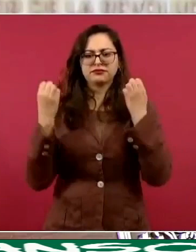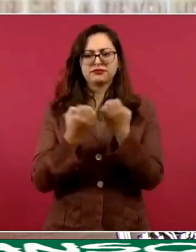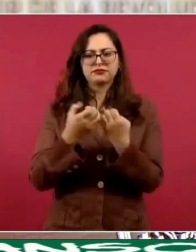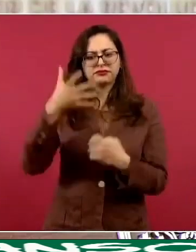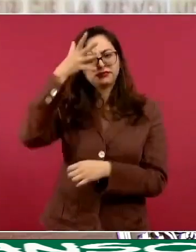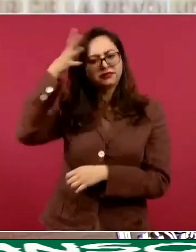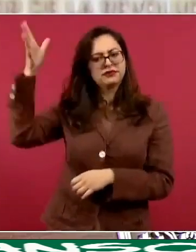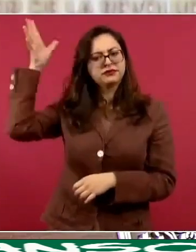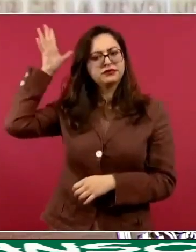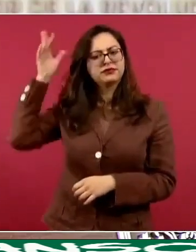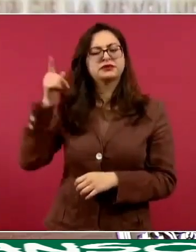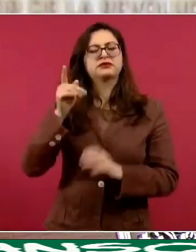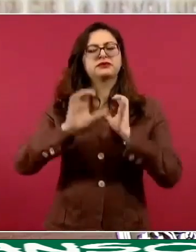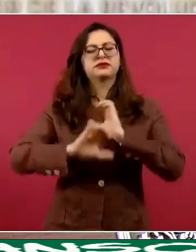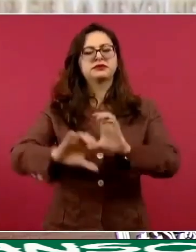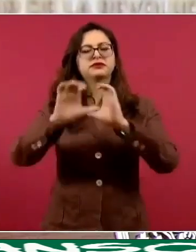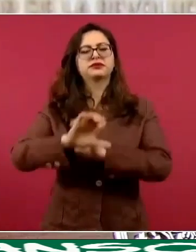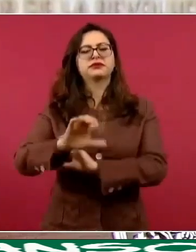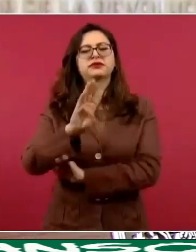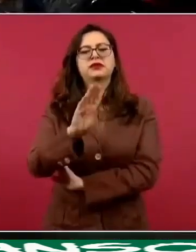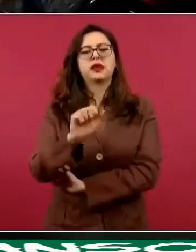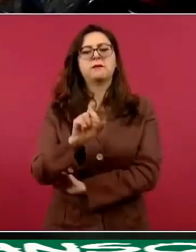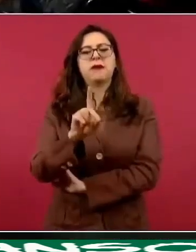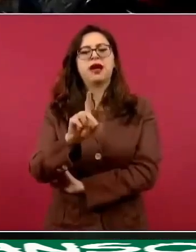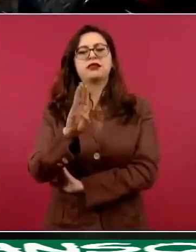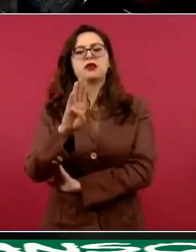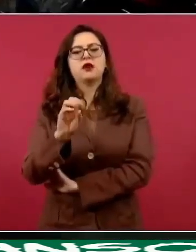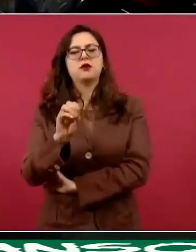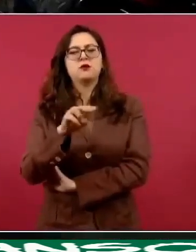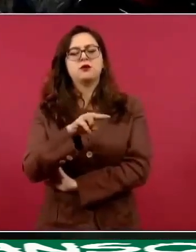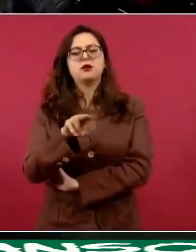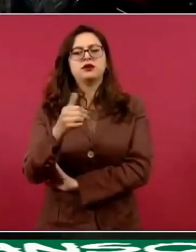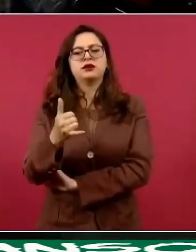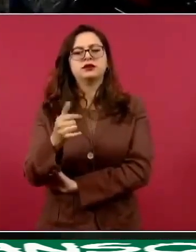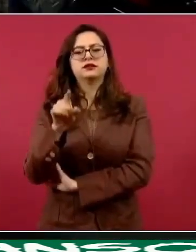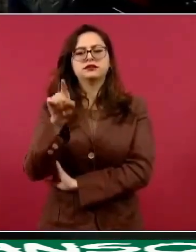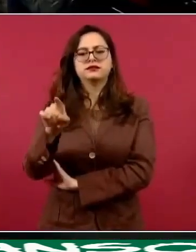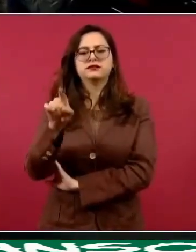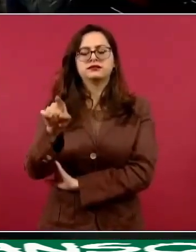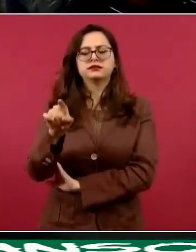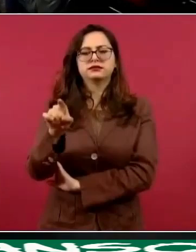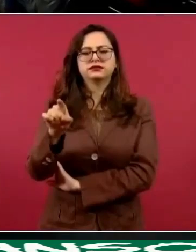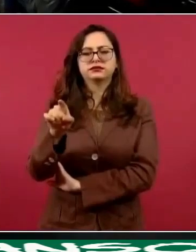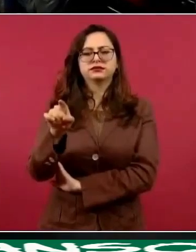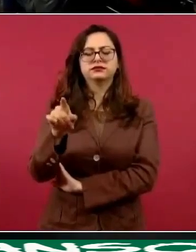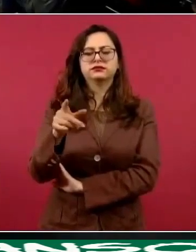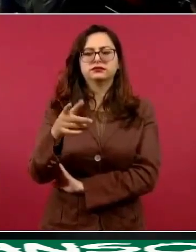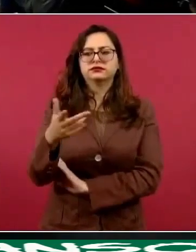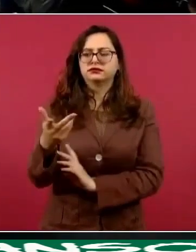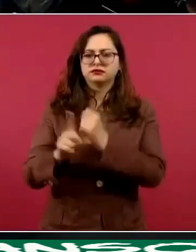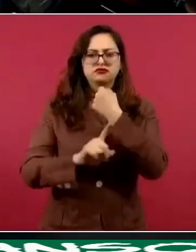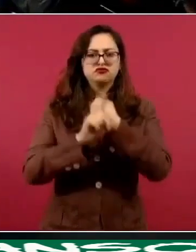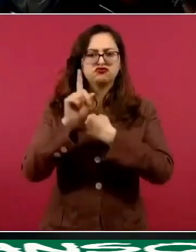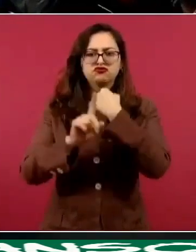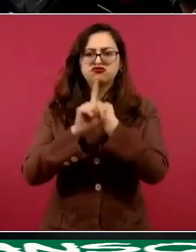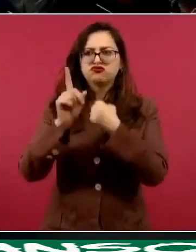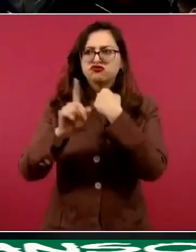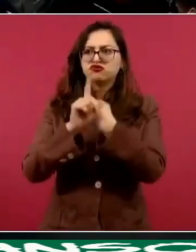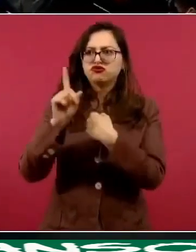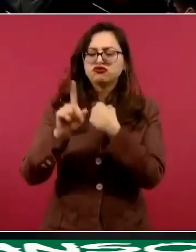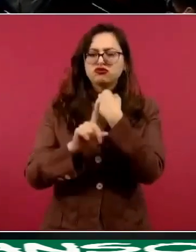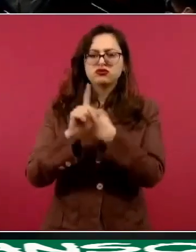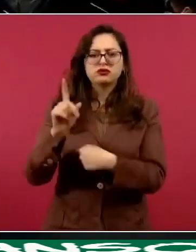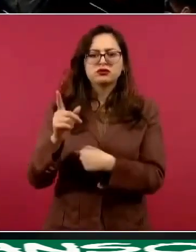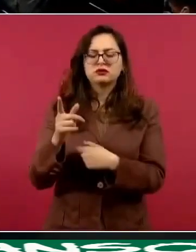Bunny, ¿dónde estaba,